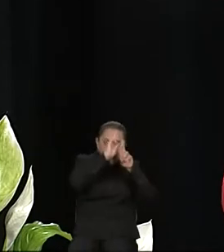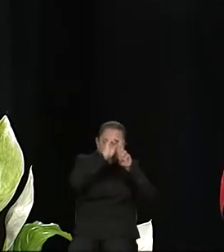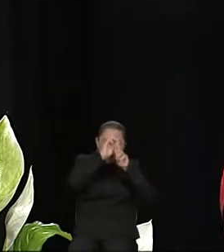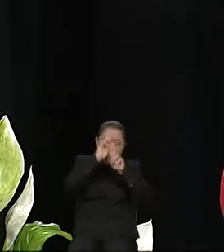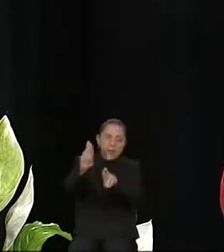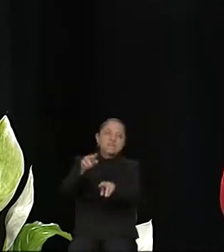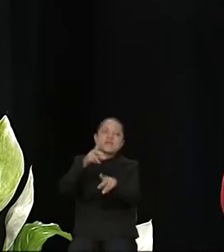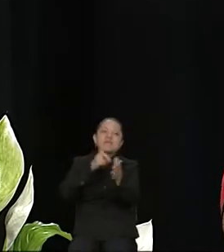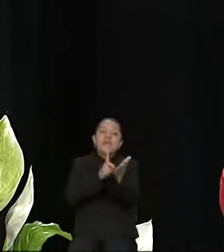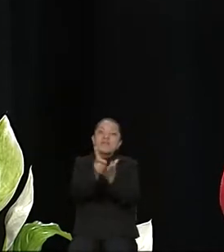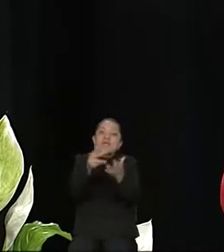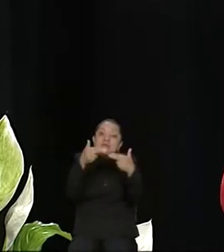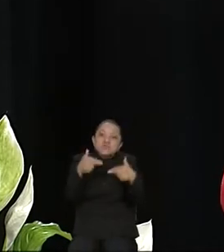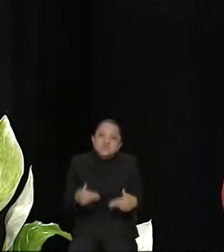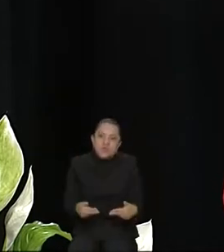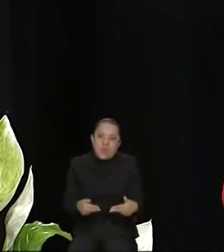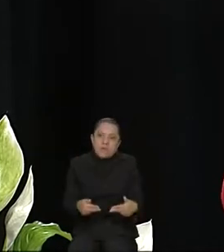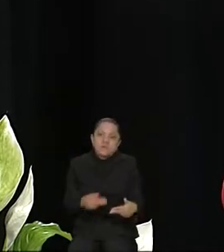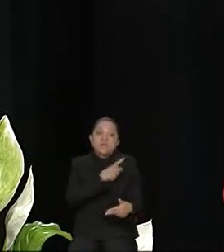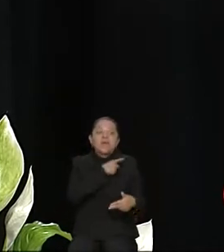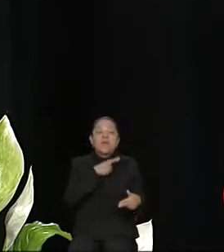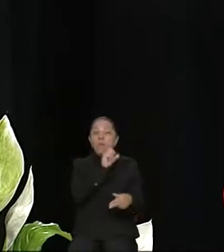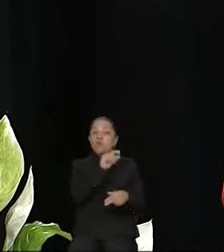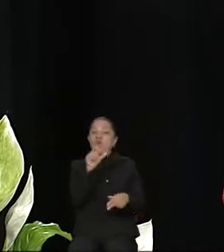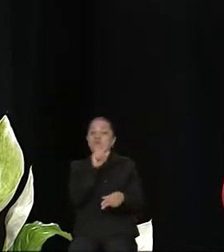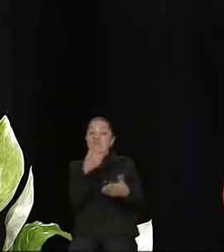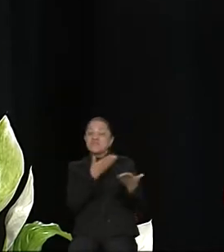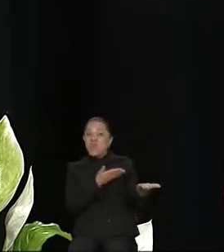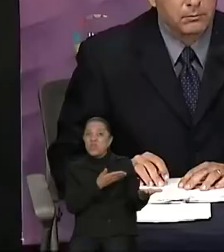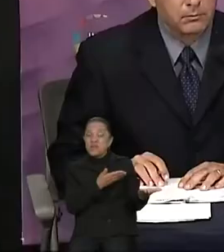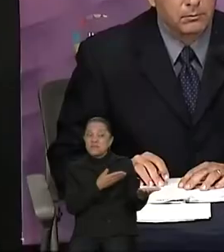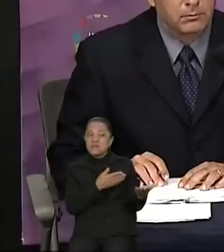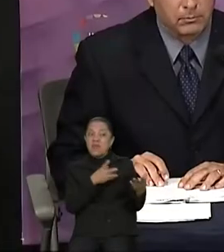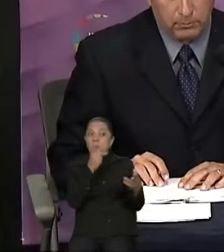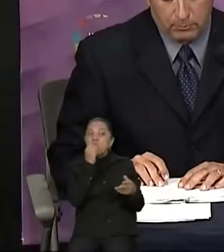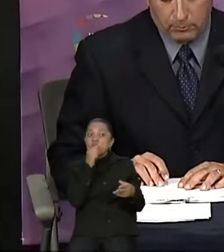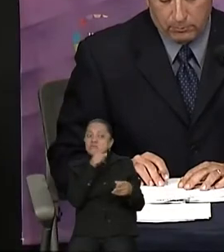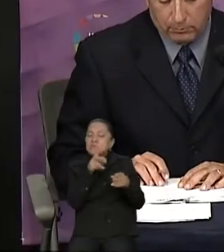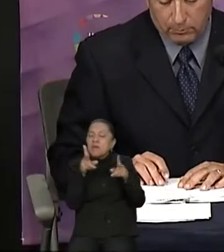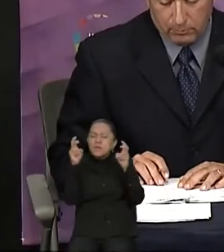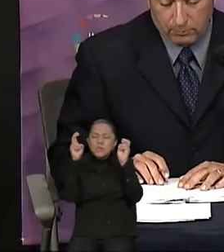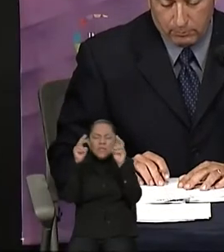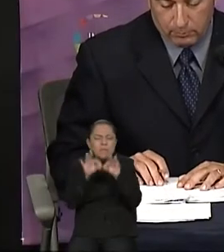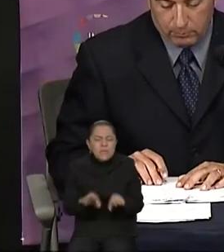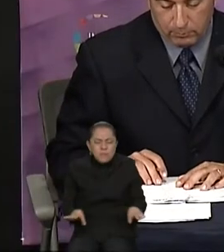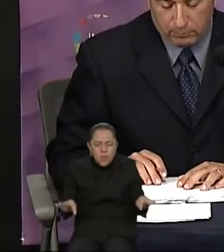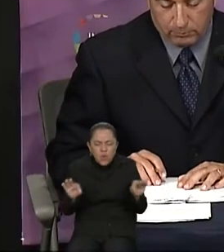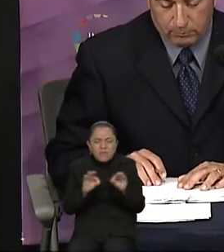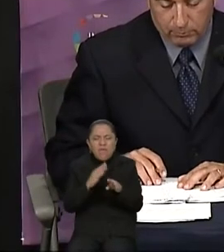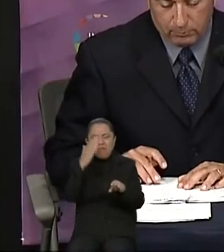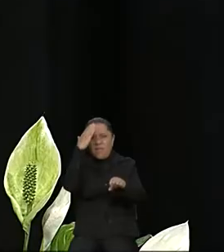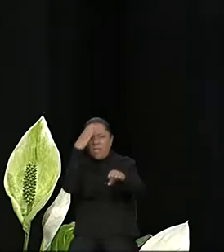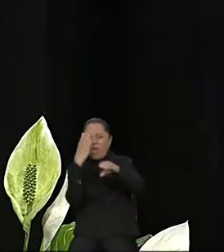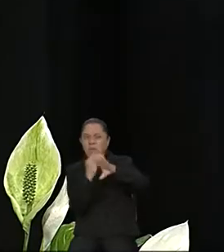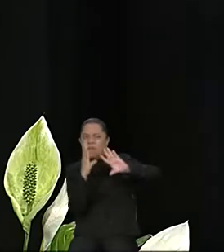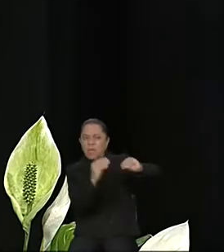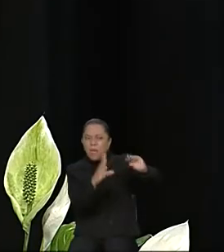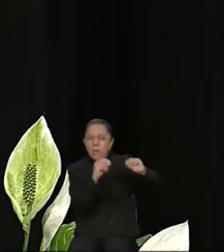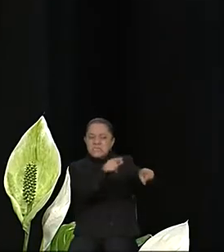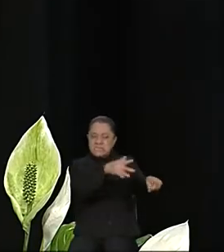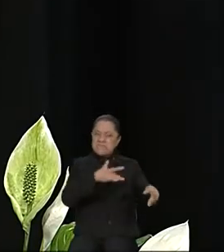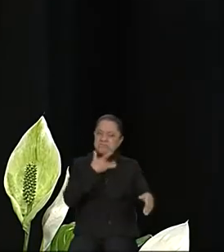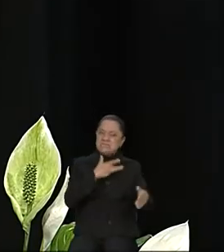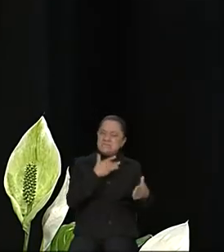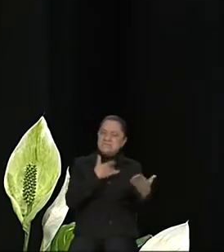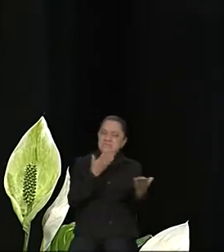profesionalizar la policía es un tema bastante importante. Capacitarlos y sensibilizarlos en temas de derechos